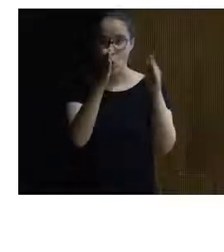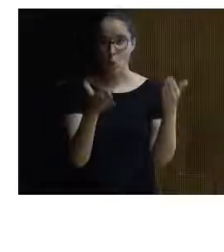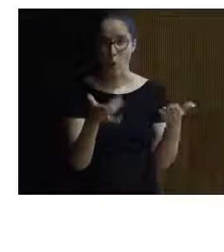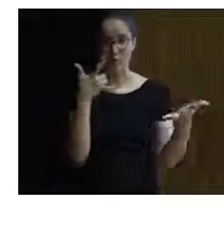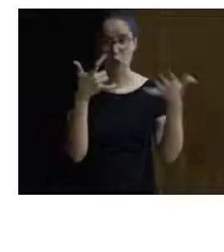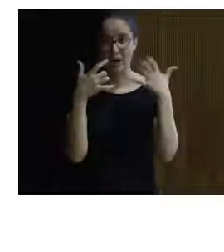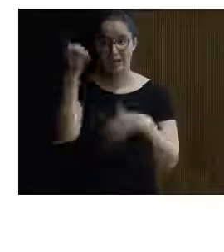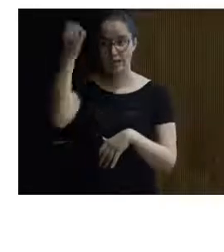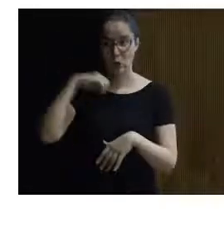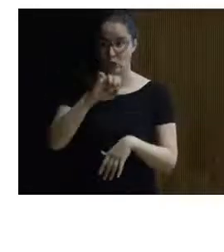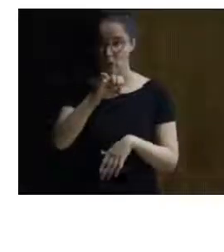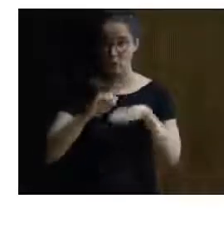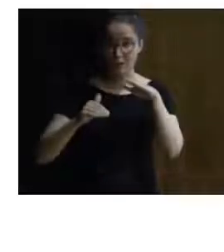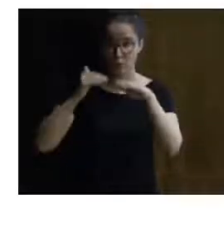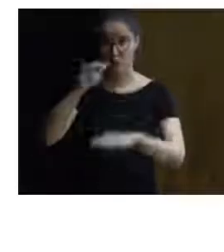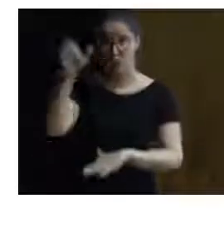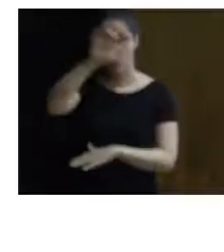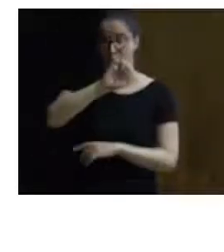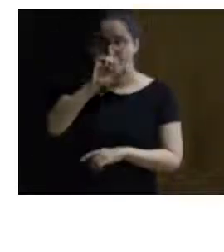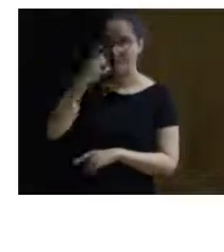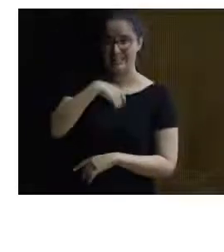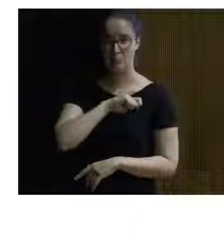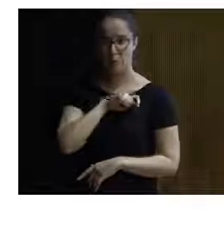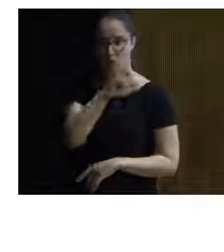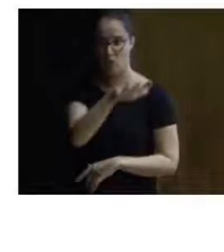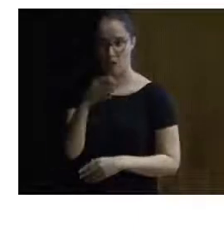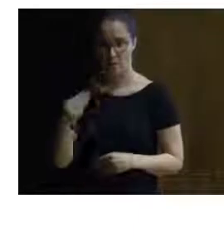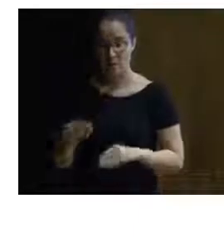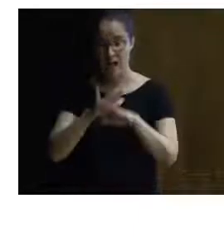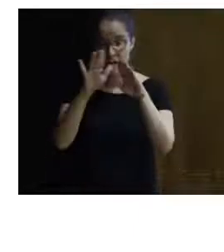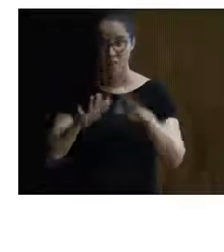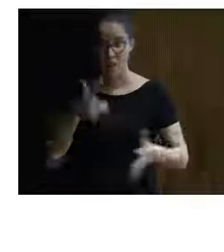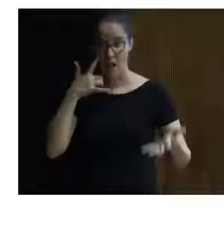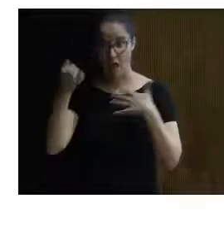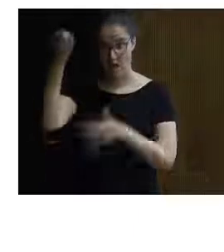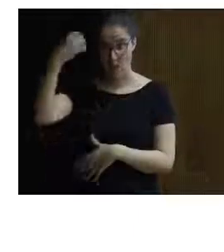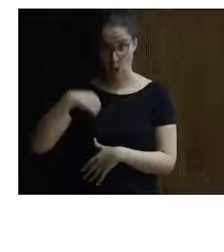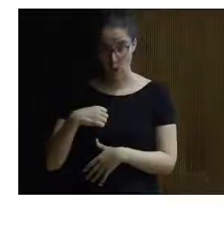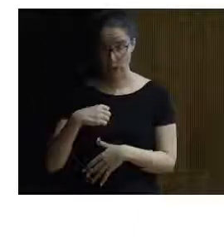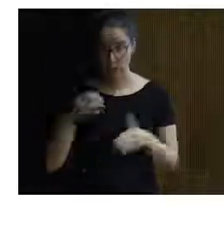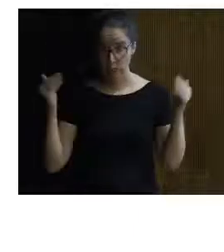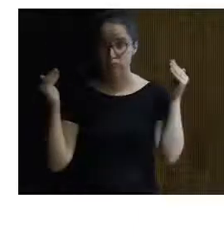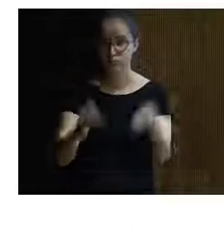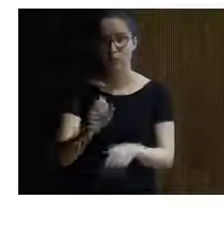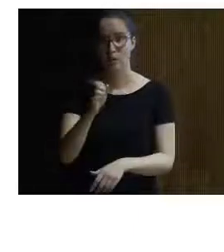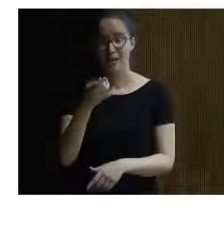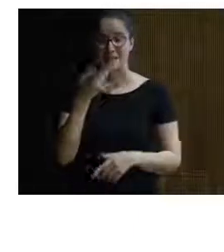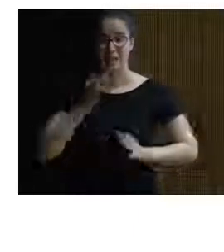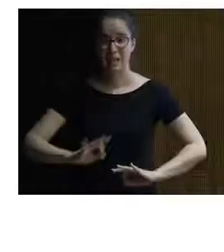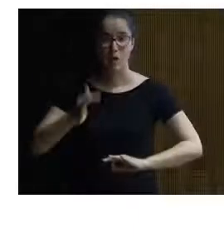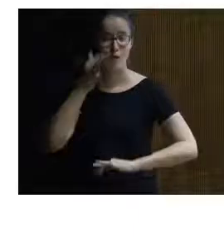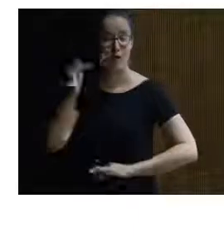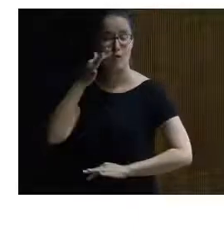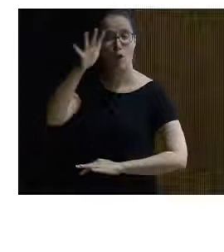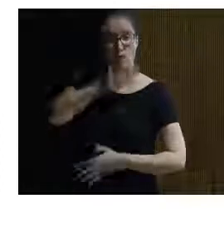arte paleolítico superior en Europa en España al final el arte paleolítico donde más se concentra es sobre todo en Francia la